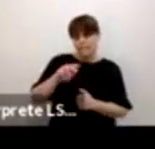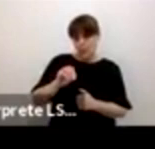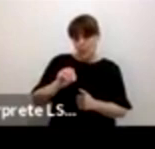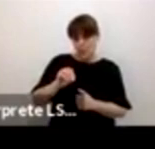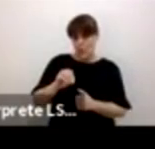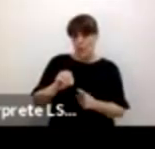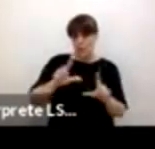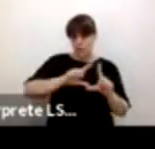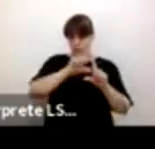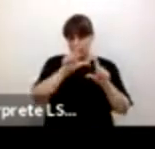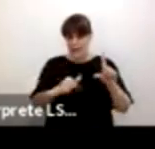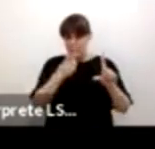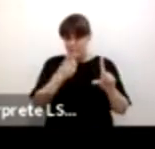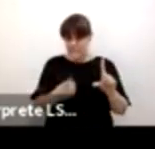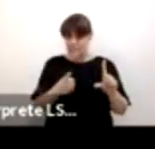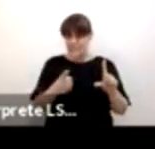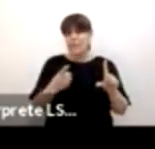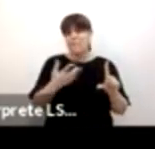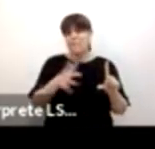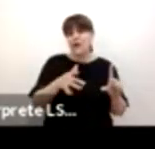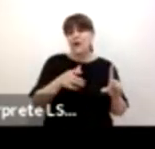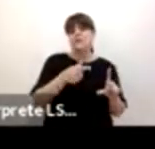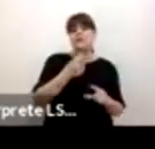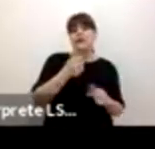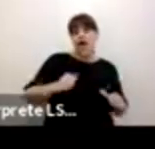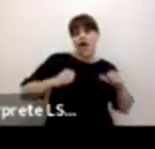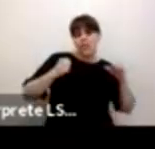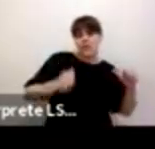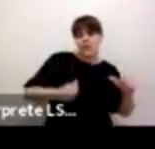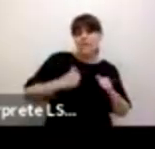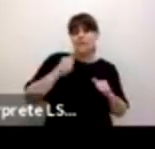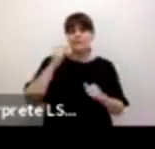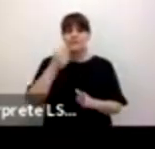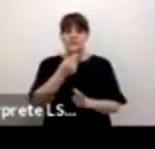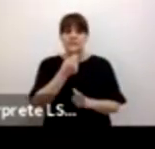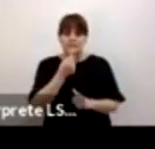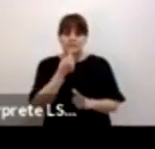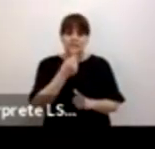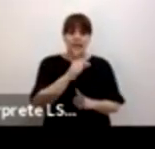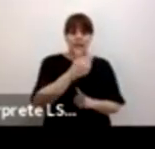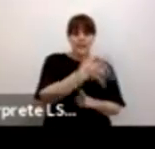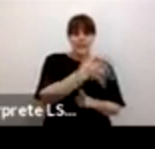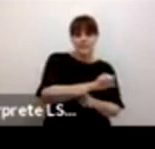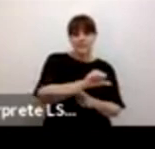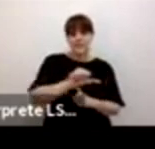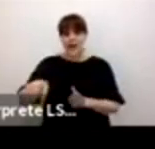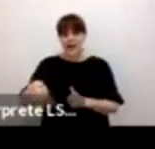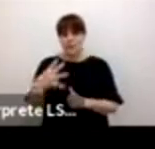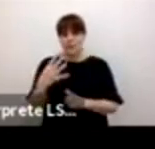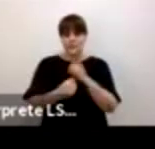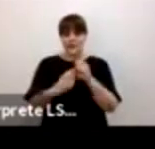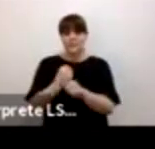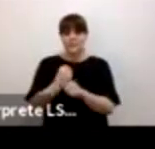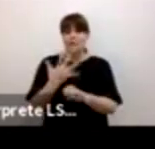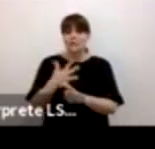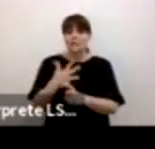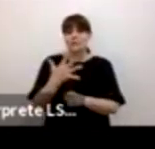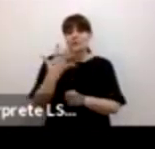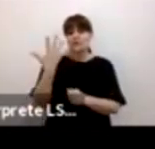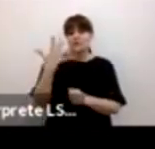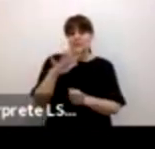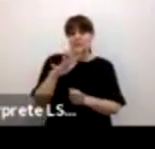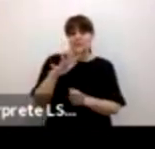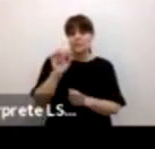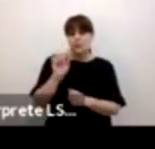tasa de fecundidad de niñas y adolescentes de 10 a 14 años es de 2.28 esto es de cada mil niñas